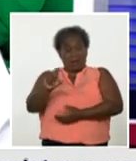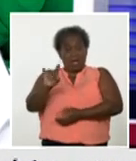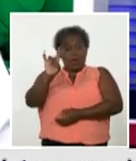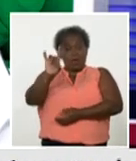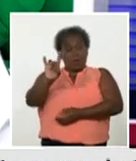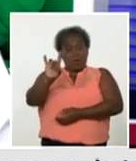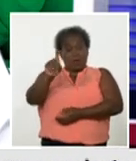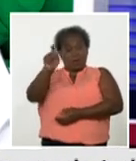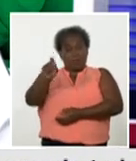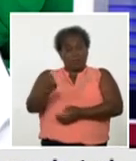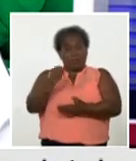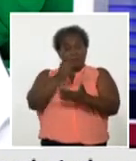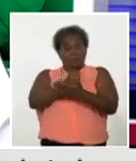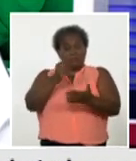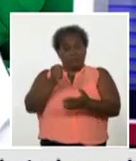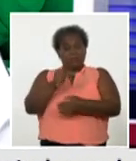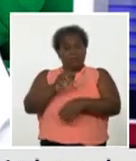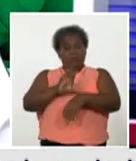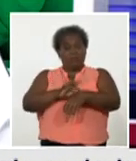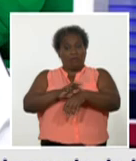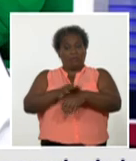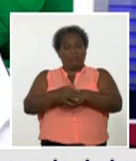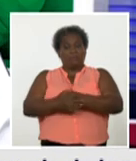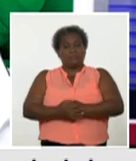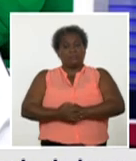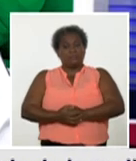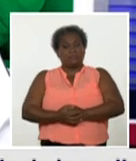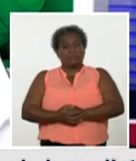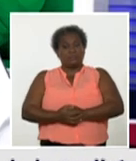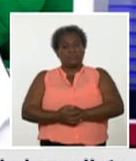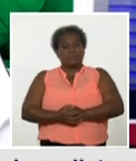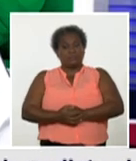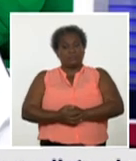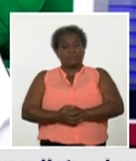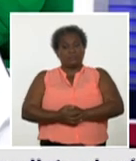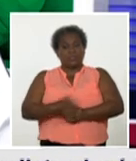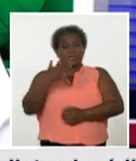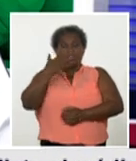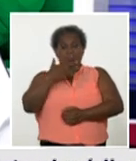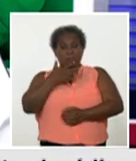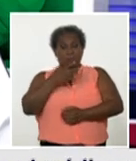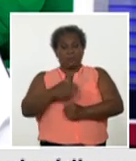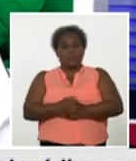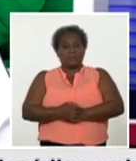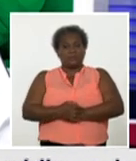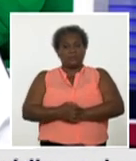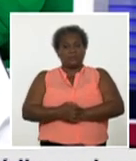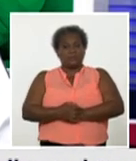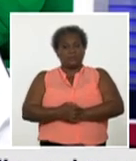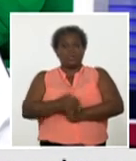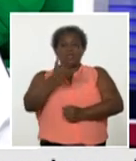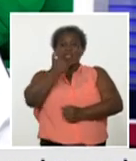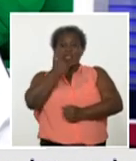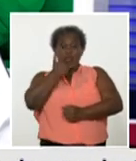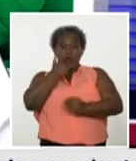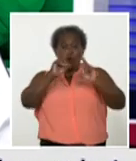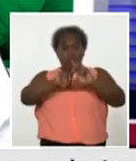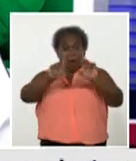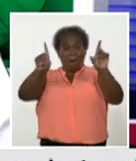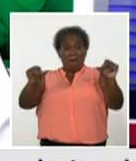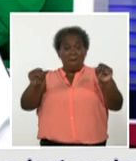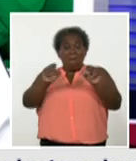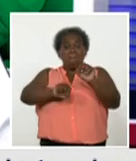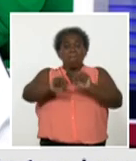que como estaba en el mapa, no lo dije. Pero bueno, perdón, no era ningún caso, es un error que estaba puesto ahí.